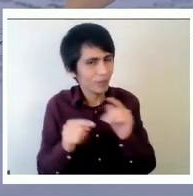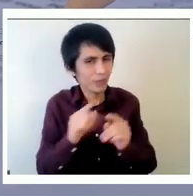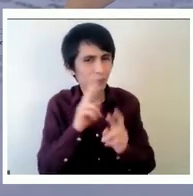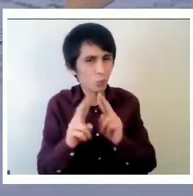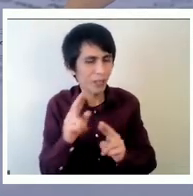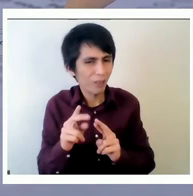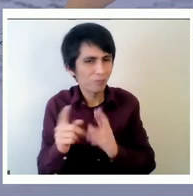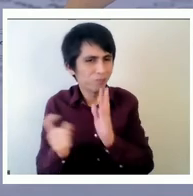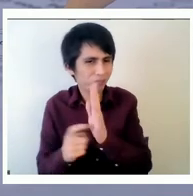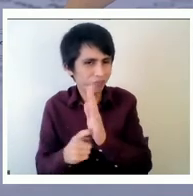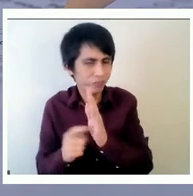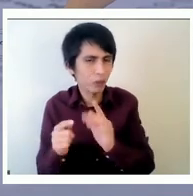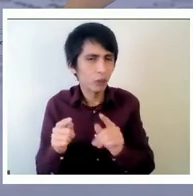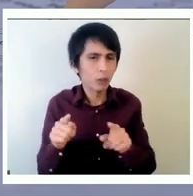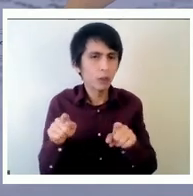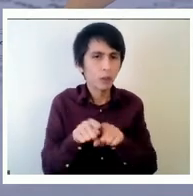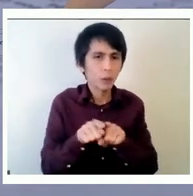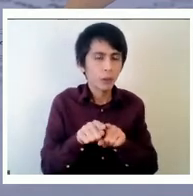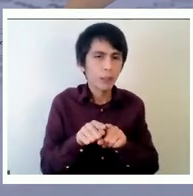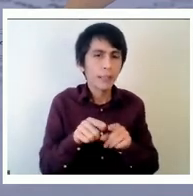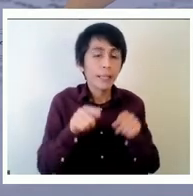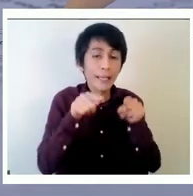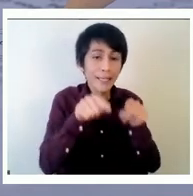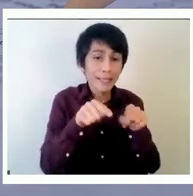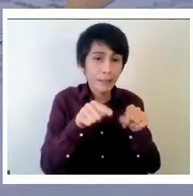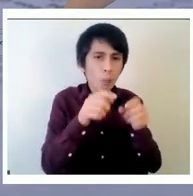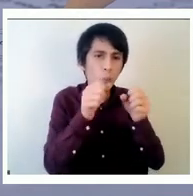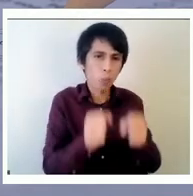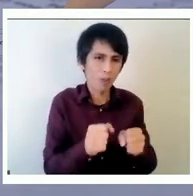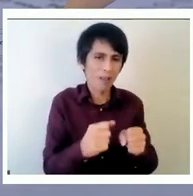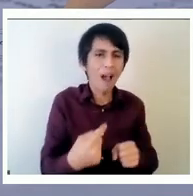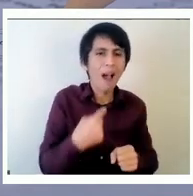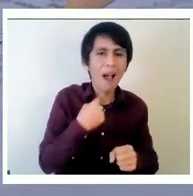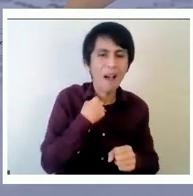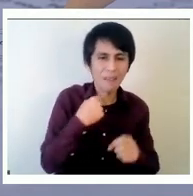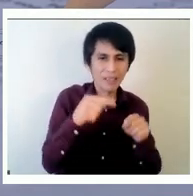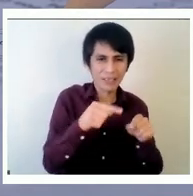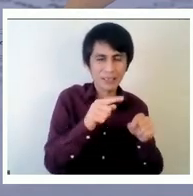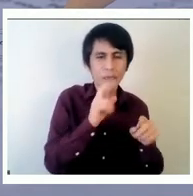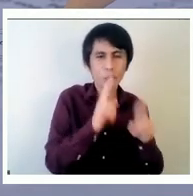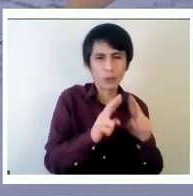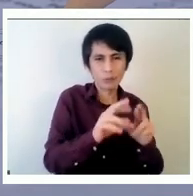teaching to the test todas esas cosas pueden estar influyendo en esto efectivamente no tenemos